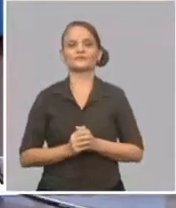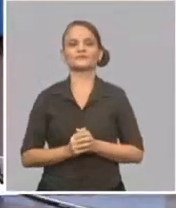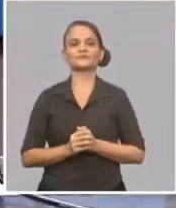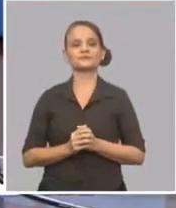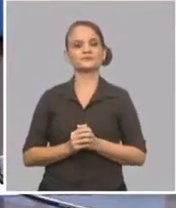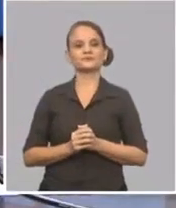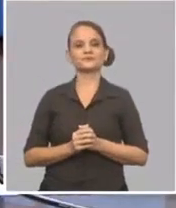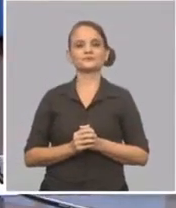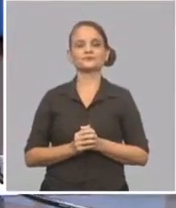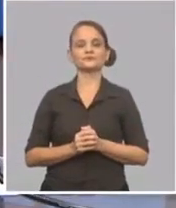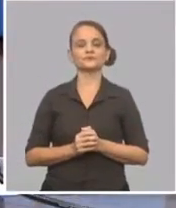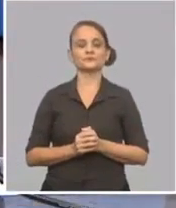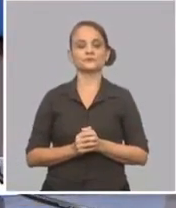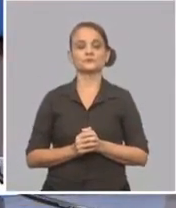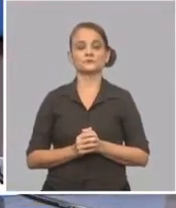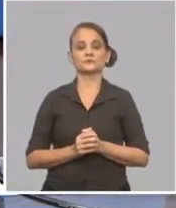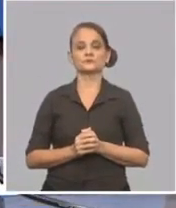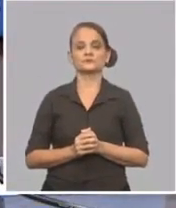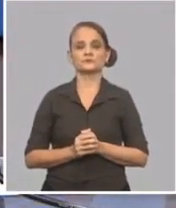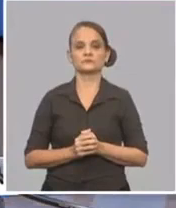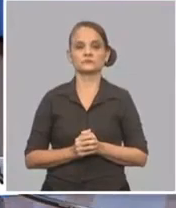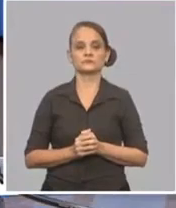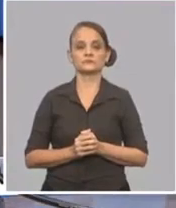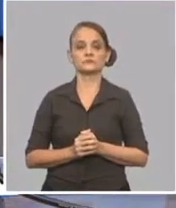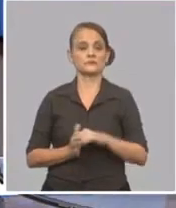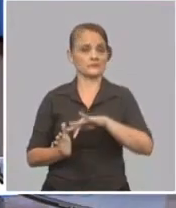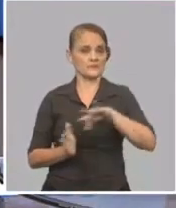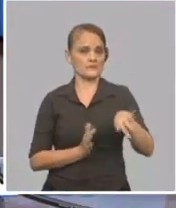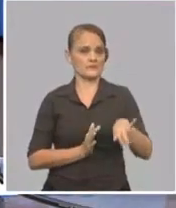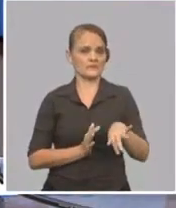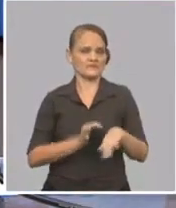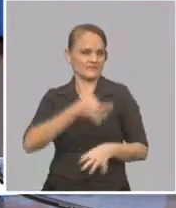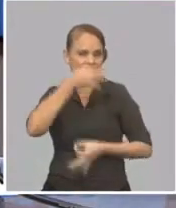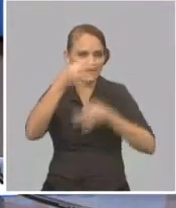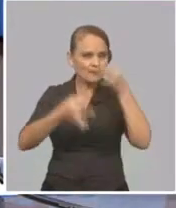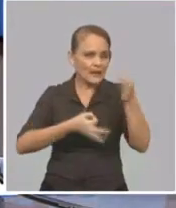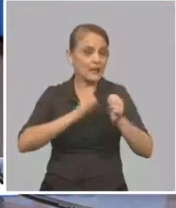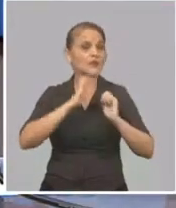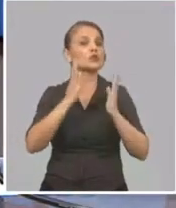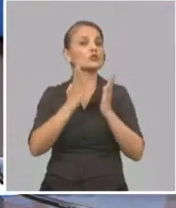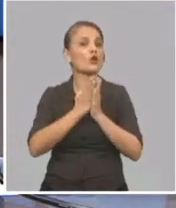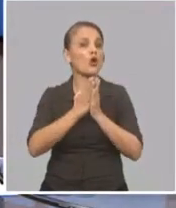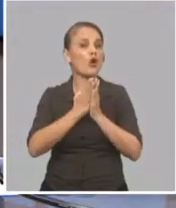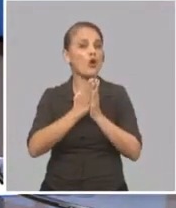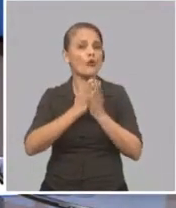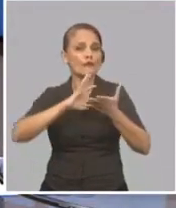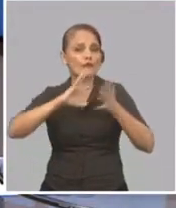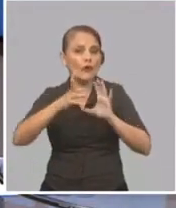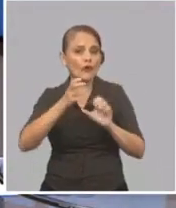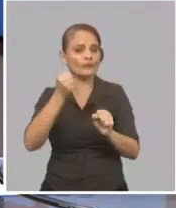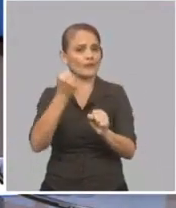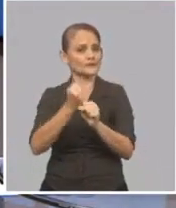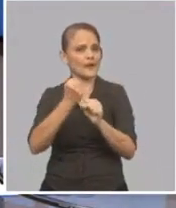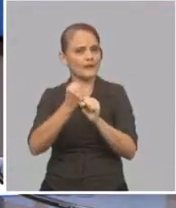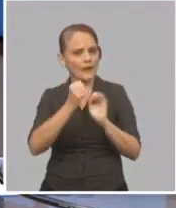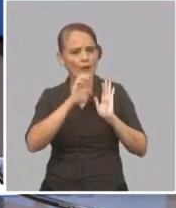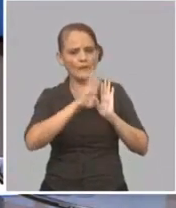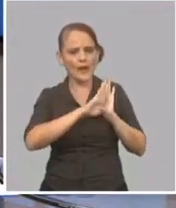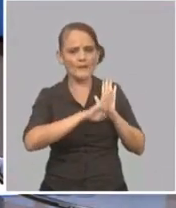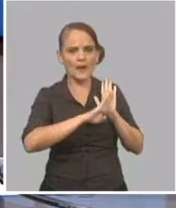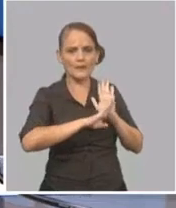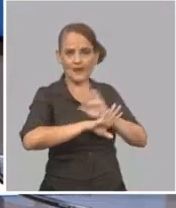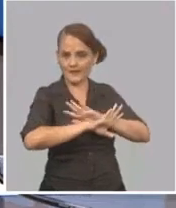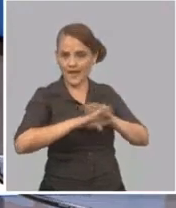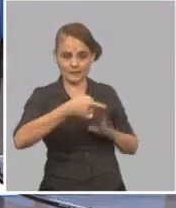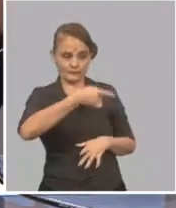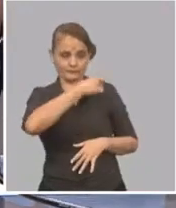Nos gustaría explicarle a todos que en los protocolos que hemos establecido, y como se dijo en otros momentos, en otras mesas